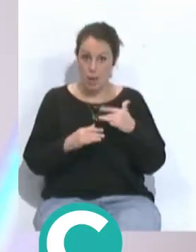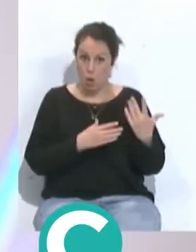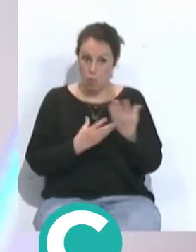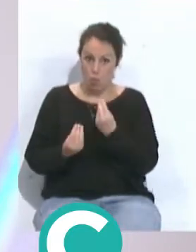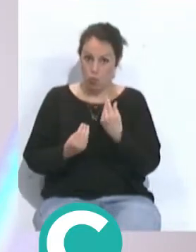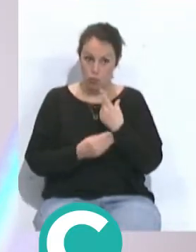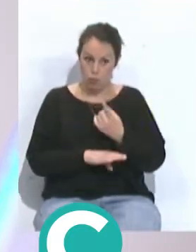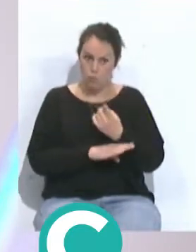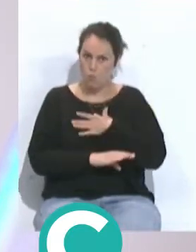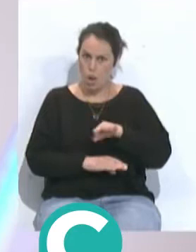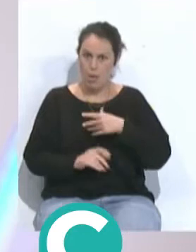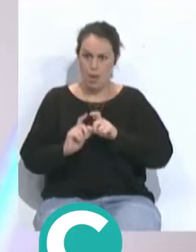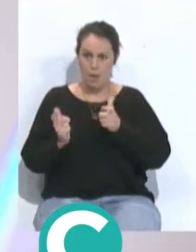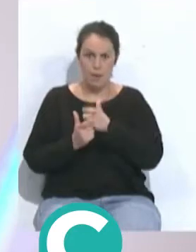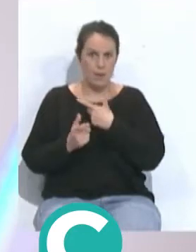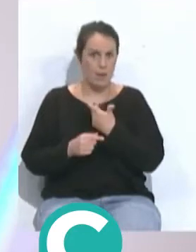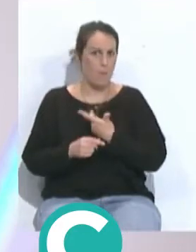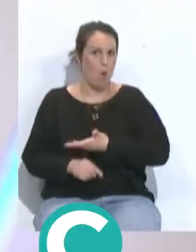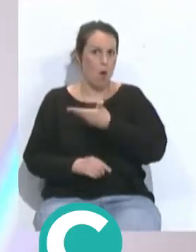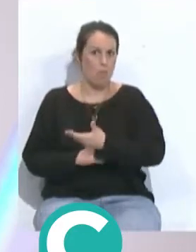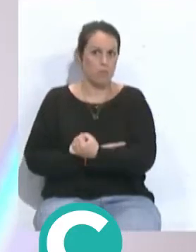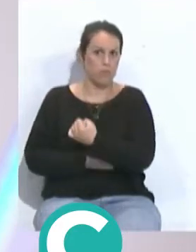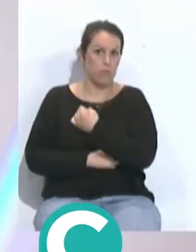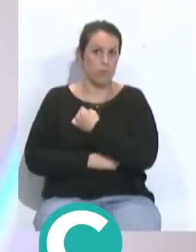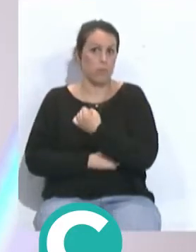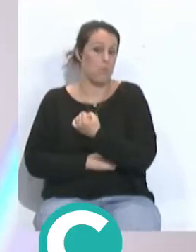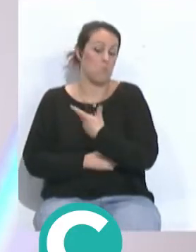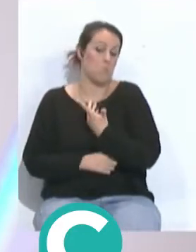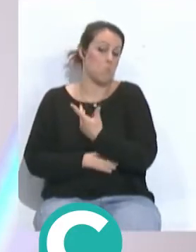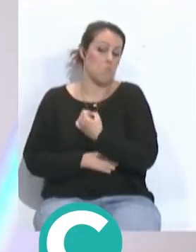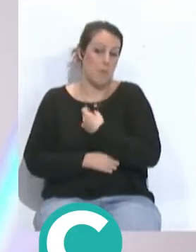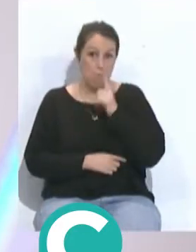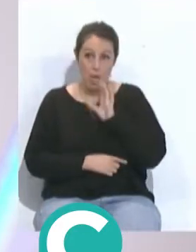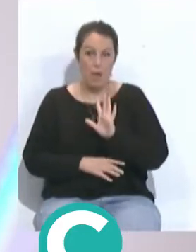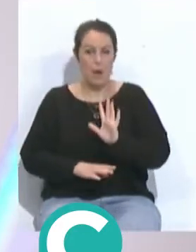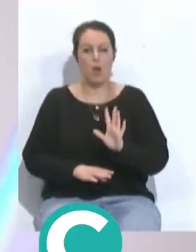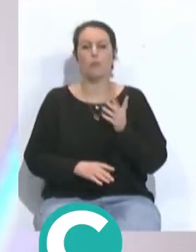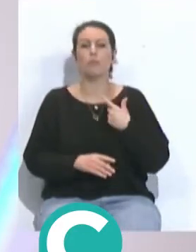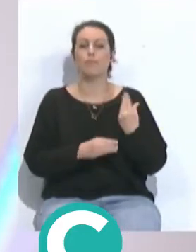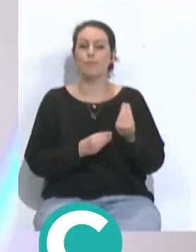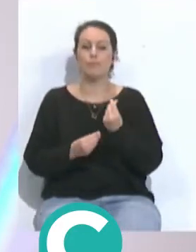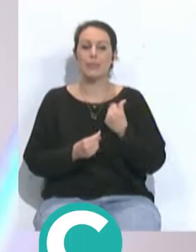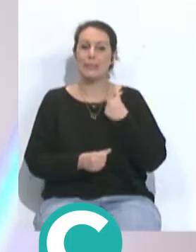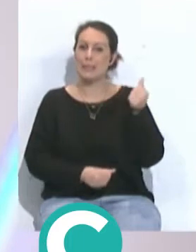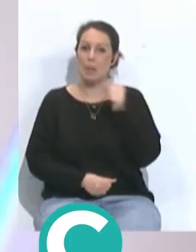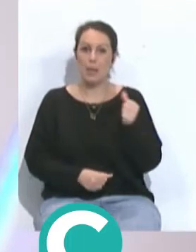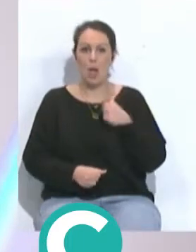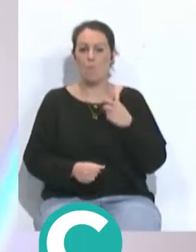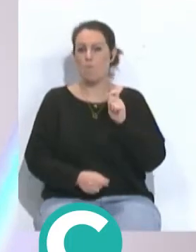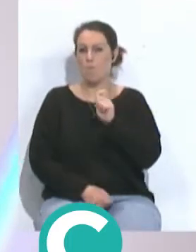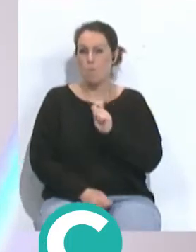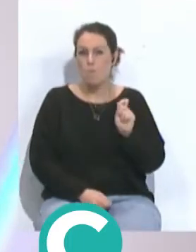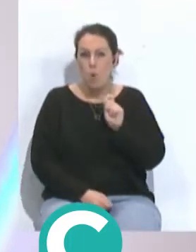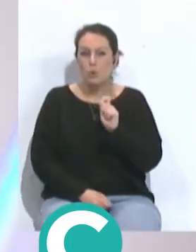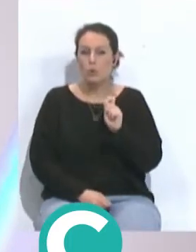de ellos, enfrentándose a rivales de mayor entidad y te da esa sensación de lo que hemos estado diciendo durante toda esa semana, de que tenemos menos puntos de los